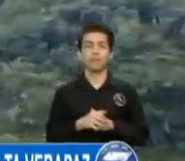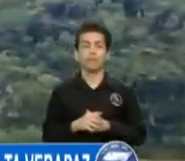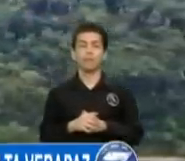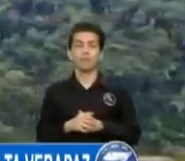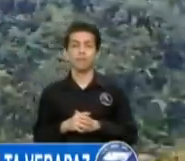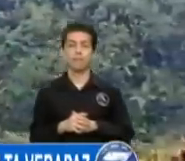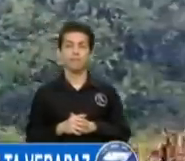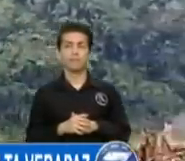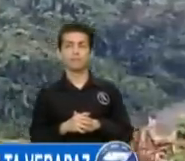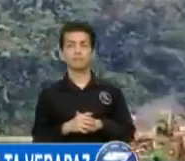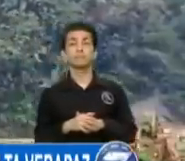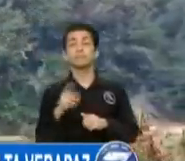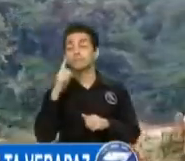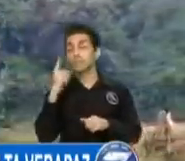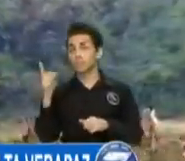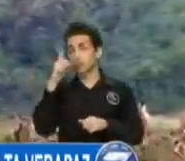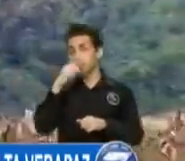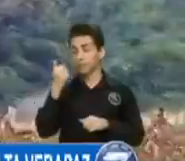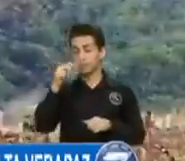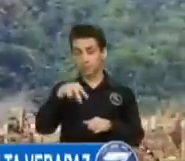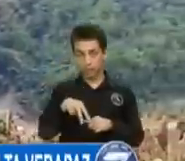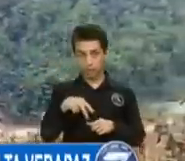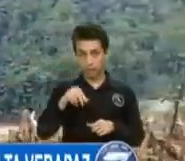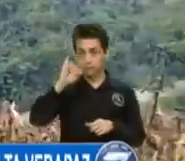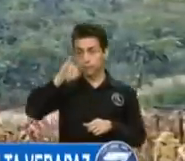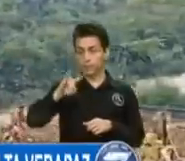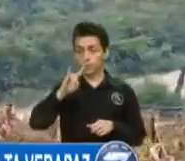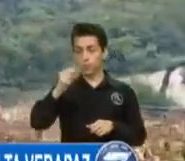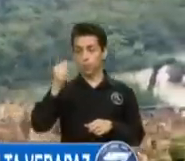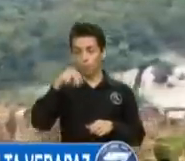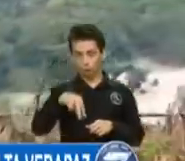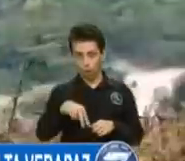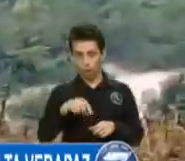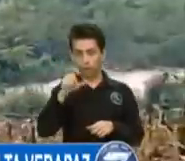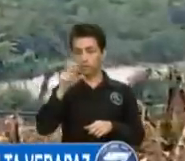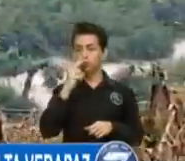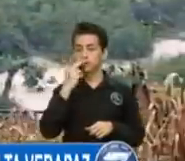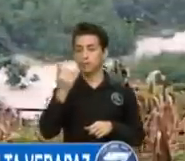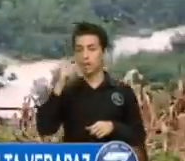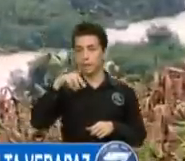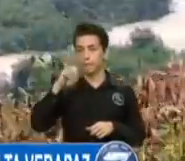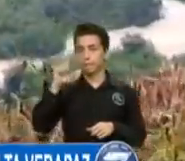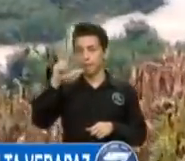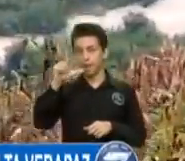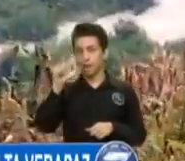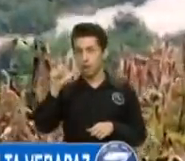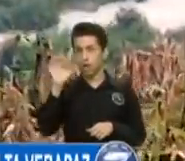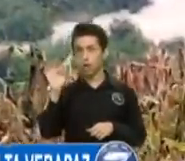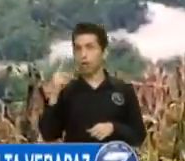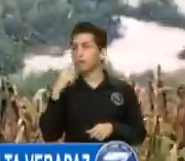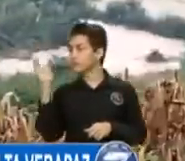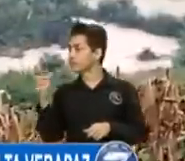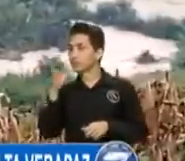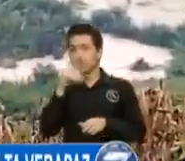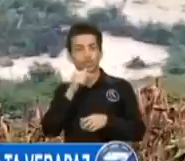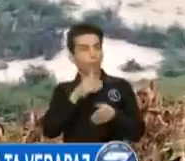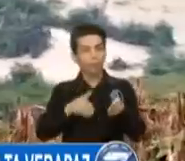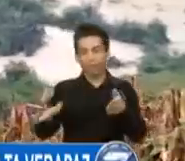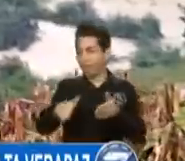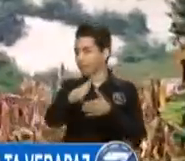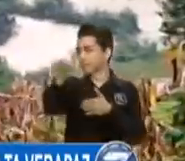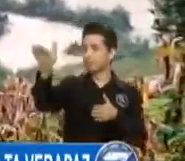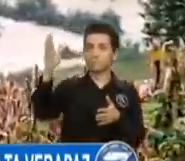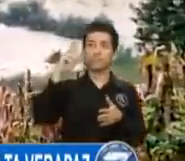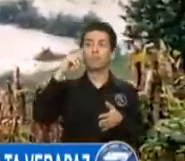Mientras que de San Juan Chamelco, Alta Verapaz, a Caquipec, y de San Pedro Carchá, a Caquipec, no hay acceso. El camino, cuya ruta